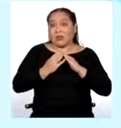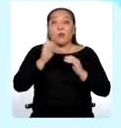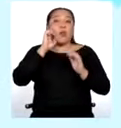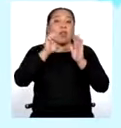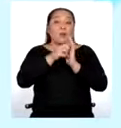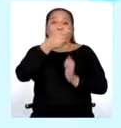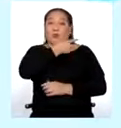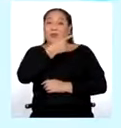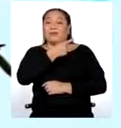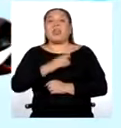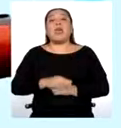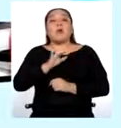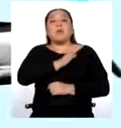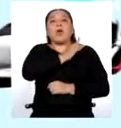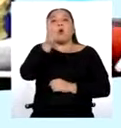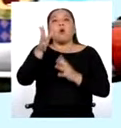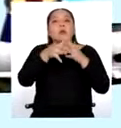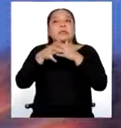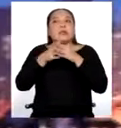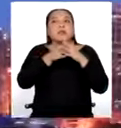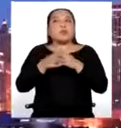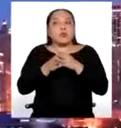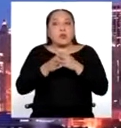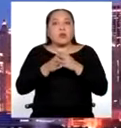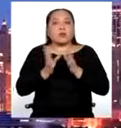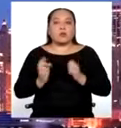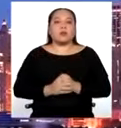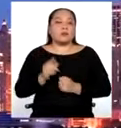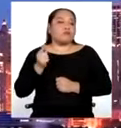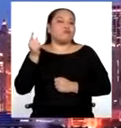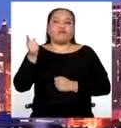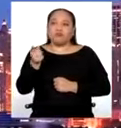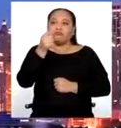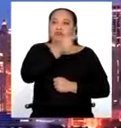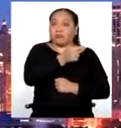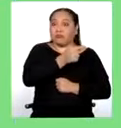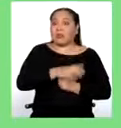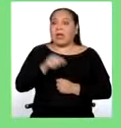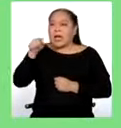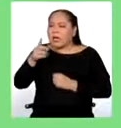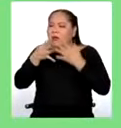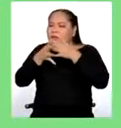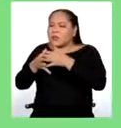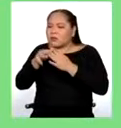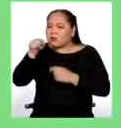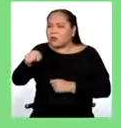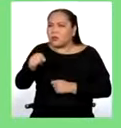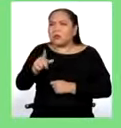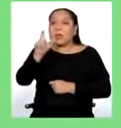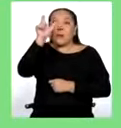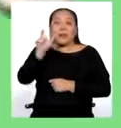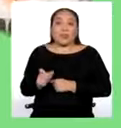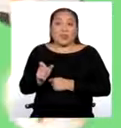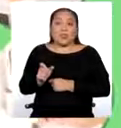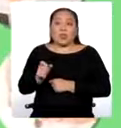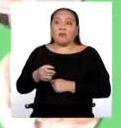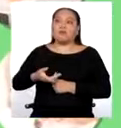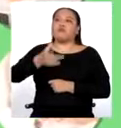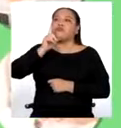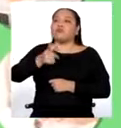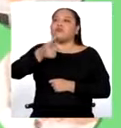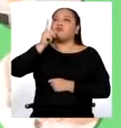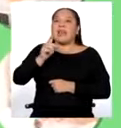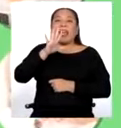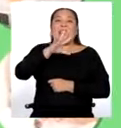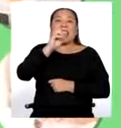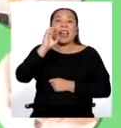Hugo viajó a Estados Unidos y a Madagascar. En Estados Unidos se dio cuenta que mientras un habitante consume 500 litros de